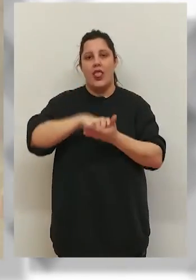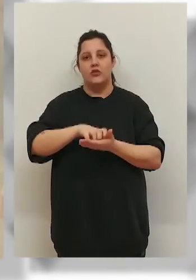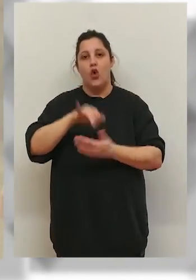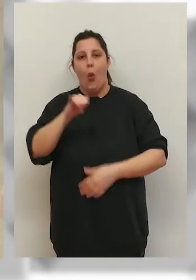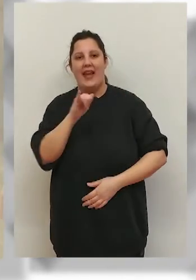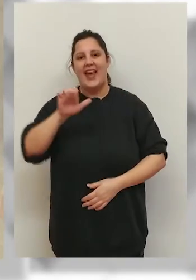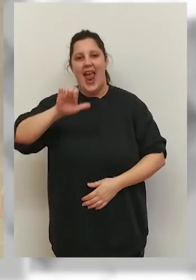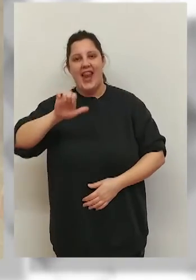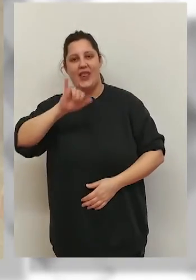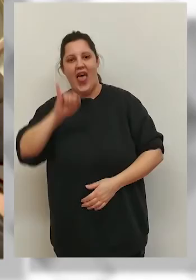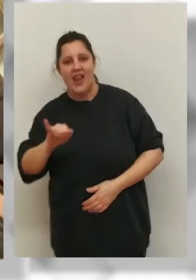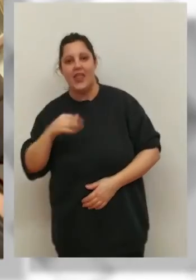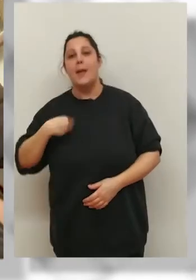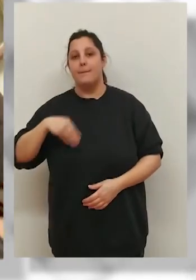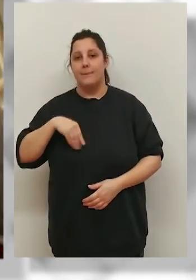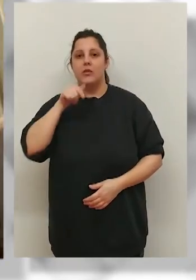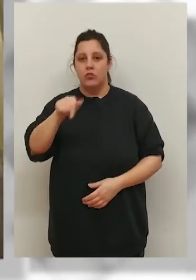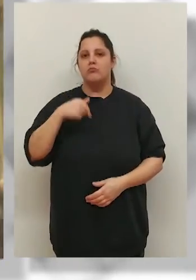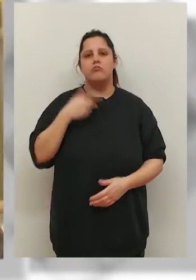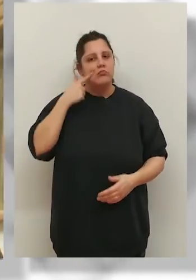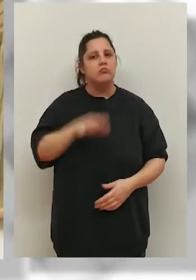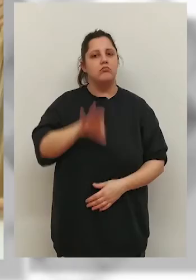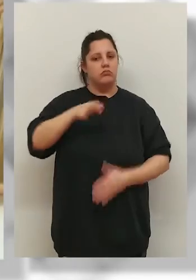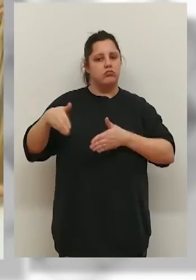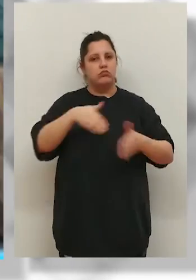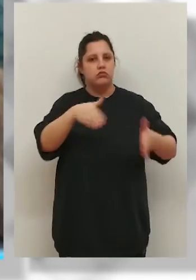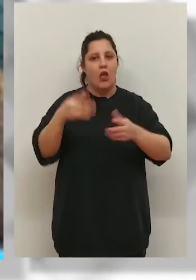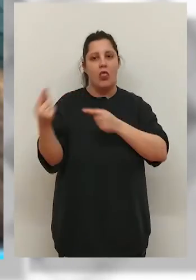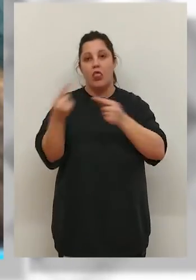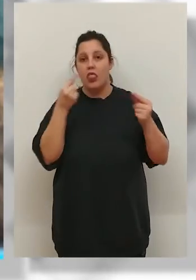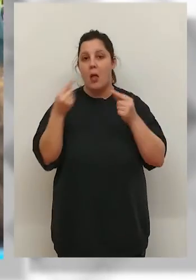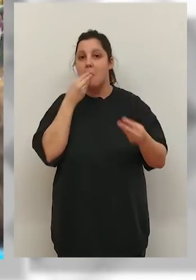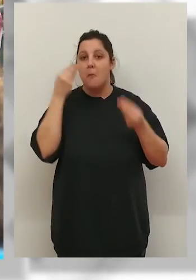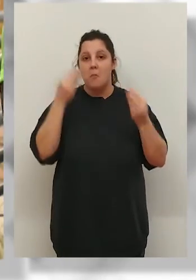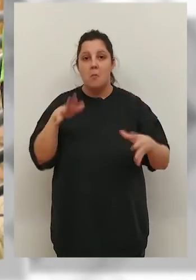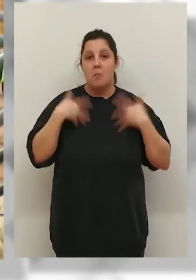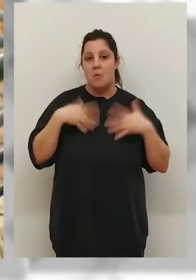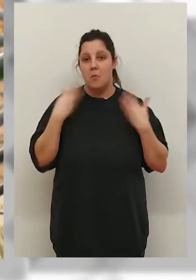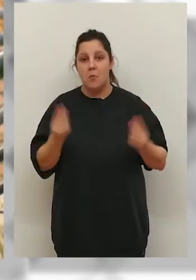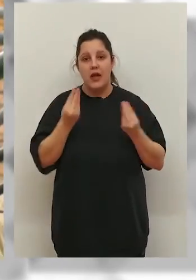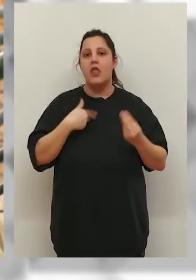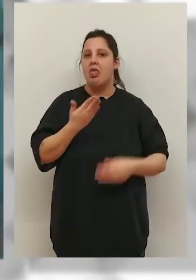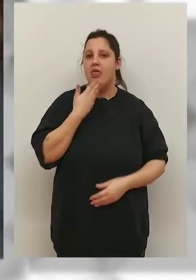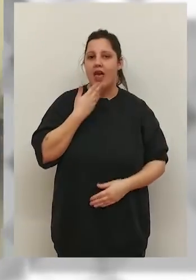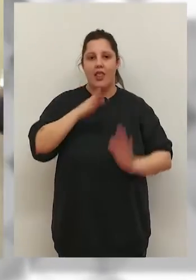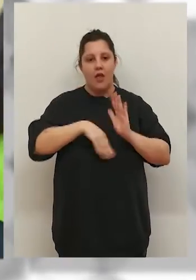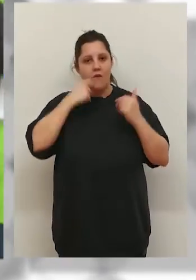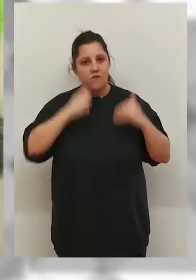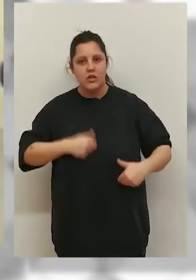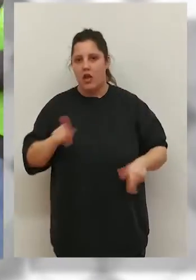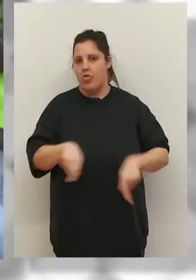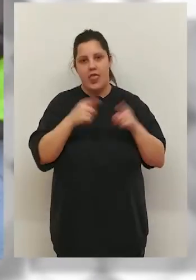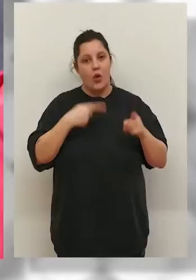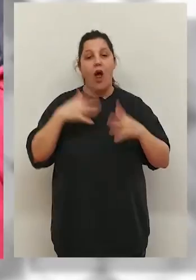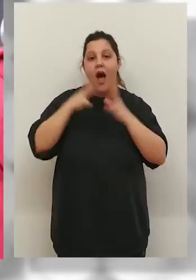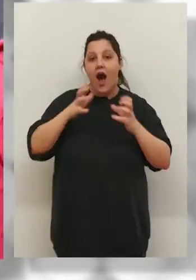Centro de Salud Joaquín Elizalde. Los miembros de esta asociación han elegido el recorrido y se han encargado de dinamizarlo. Unos paseos en los que no importa la edad